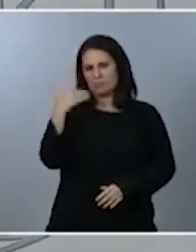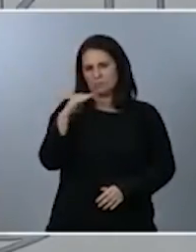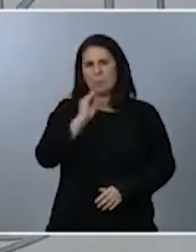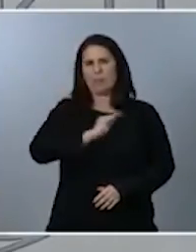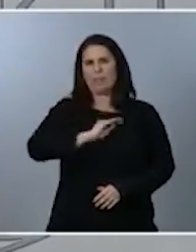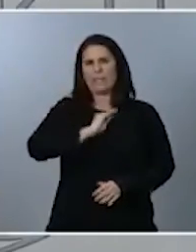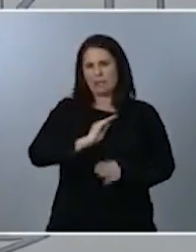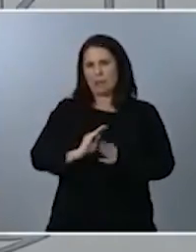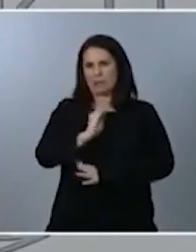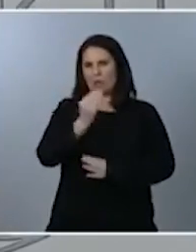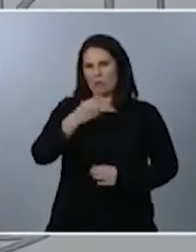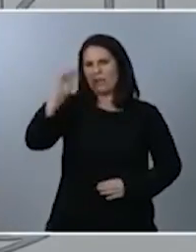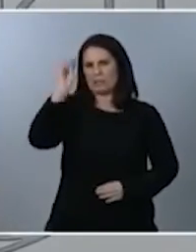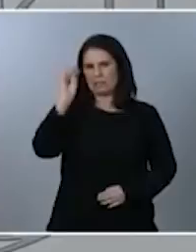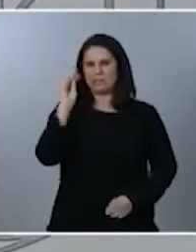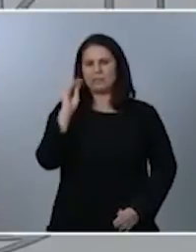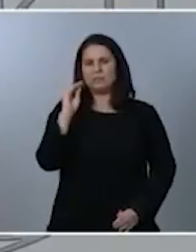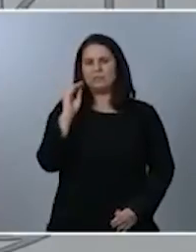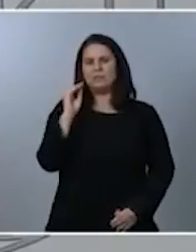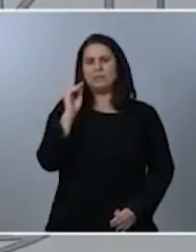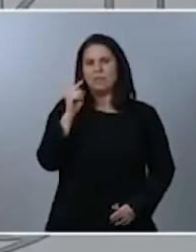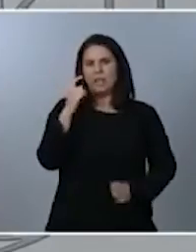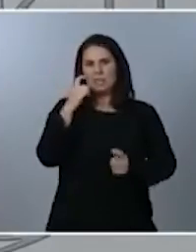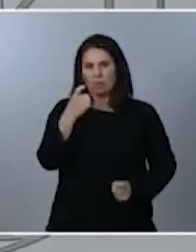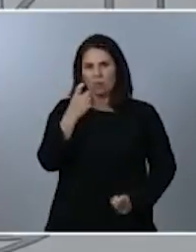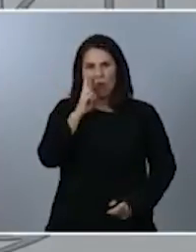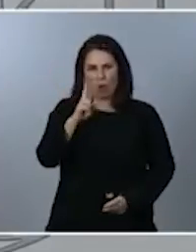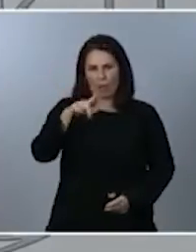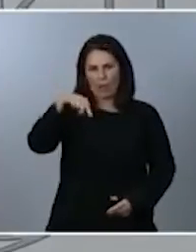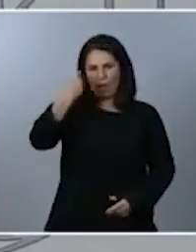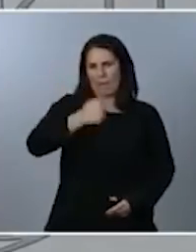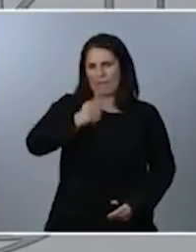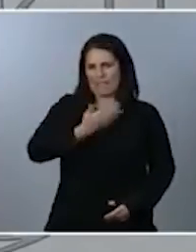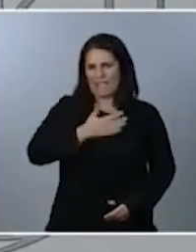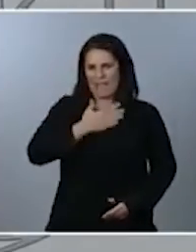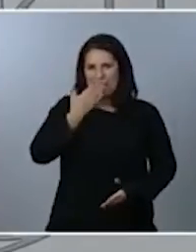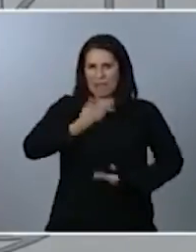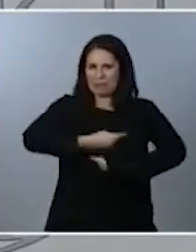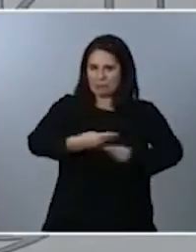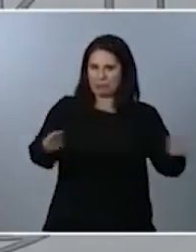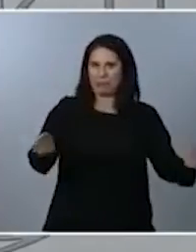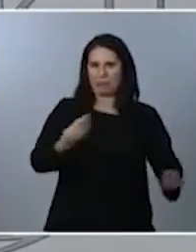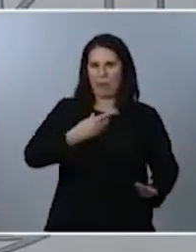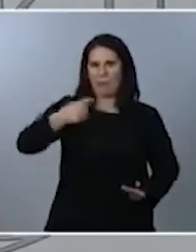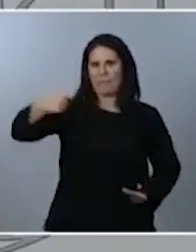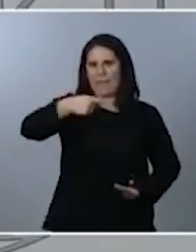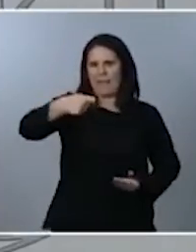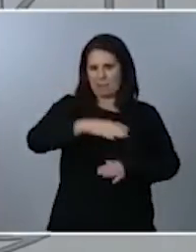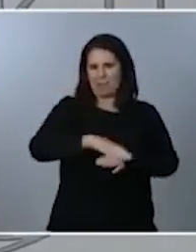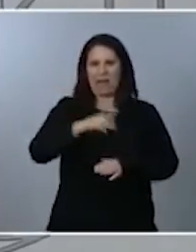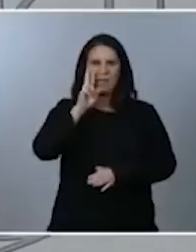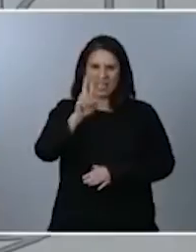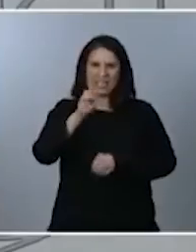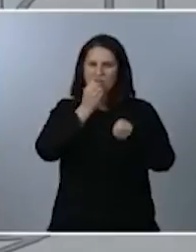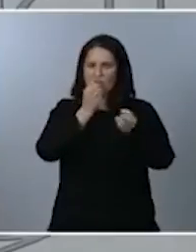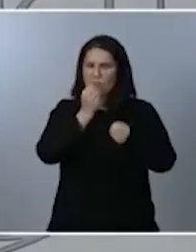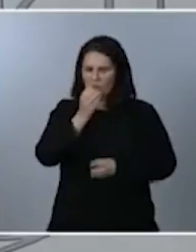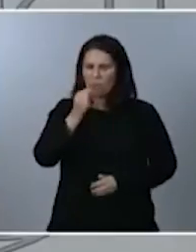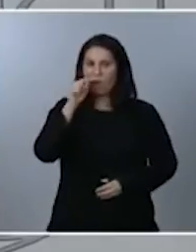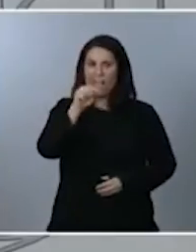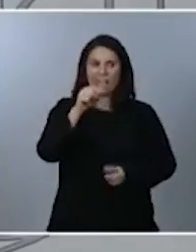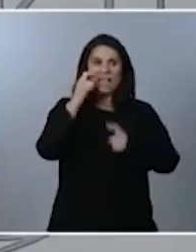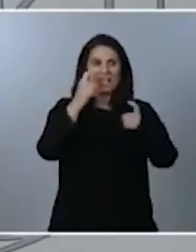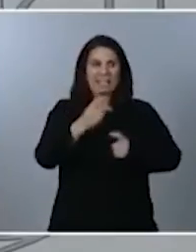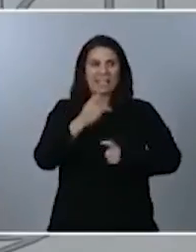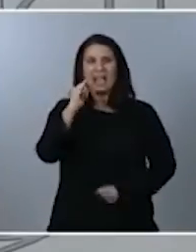y en la que hemos hecho un esfuerzo, lo verán ustedes cuando mañana entreguemos el PEN, para intentar al menos en el IDAE que va